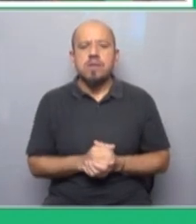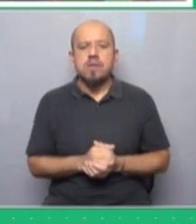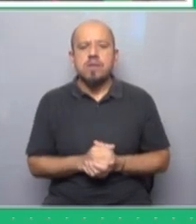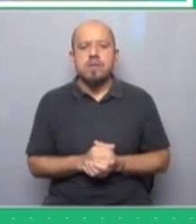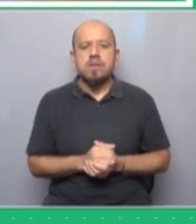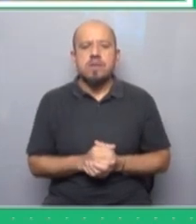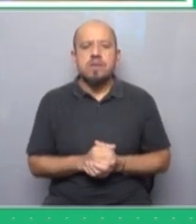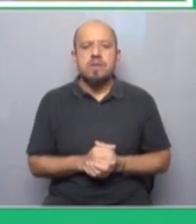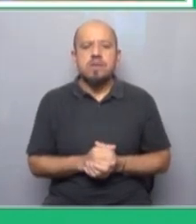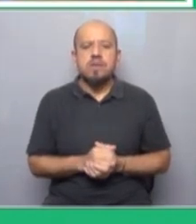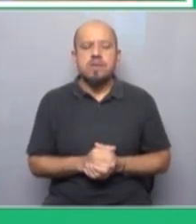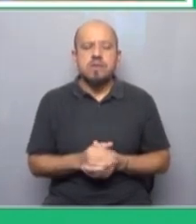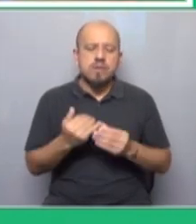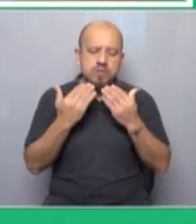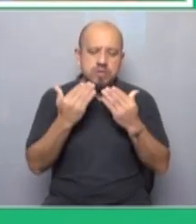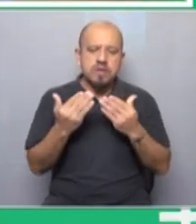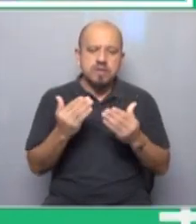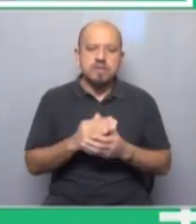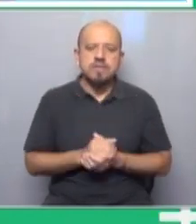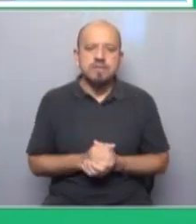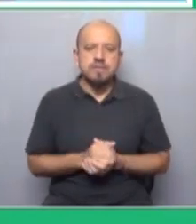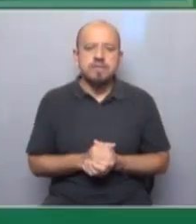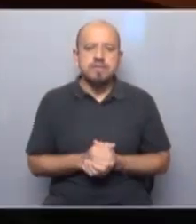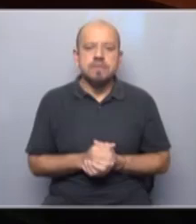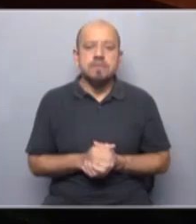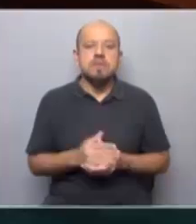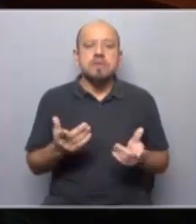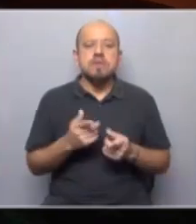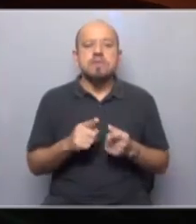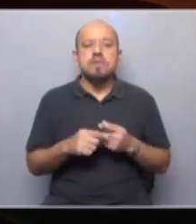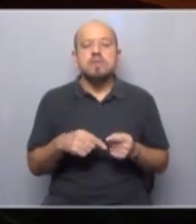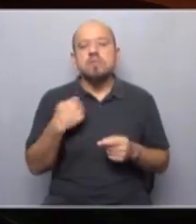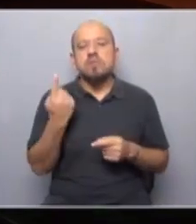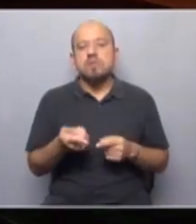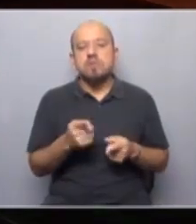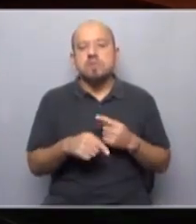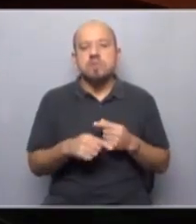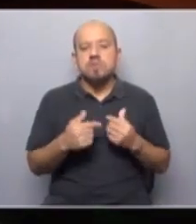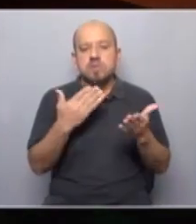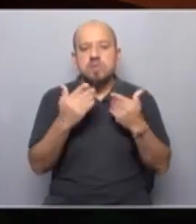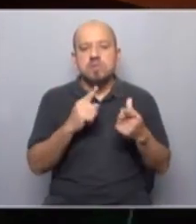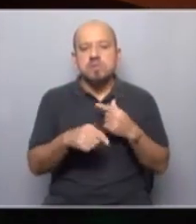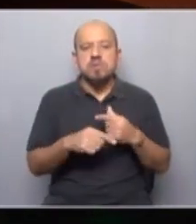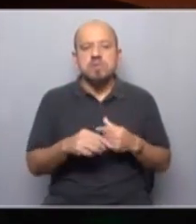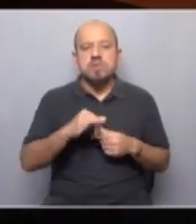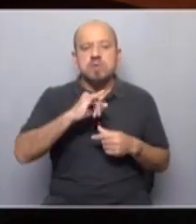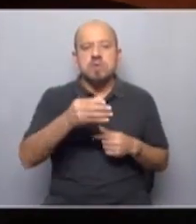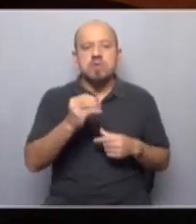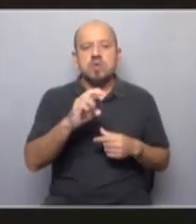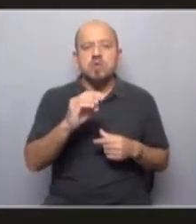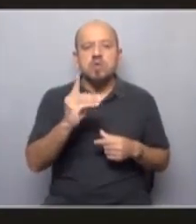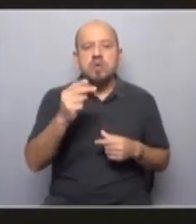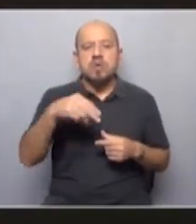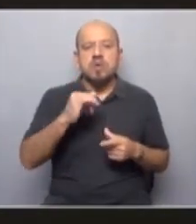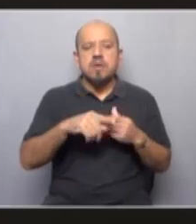Muy bien Álvaro Padrón muchísimas gracias como siempre por estos minutos y quédense porque en el próximo blog que vamos a estar recibiendo a Jordania Ureña Jordania